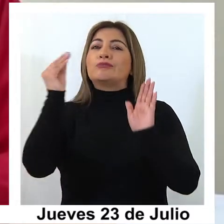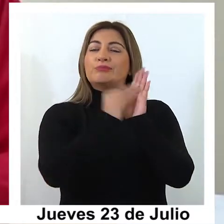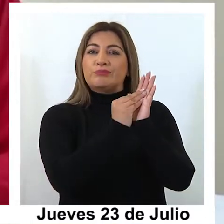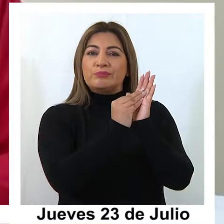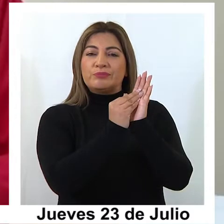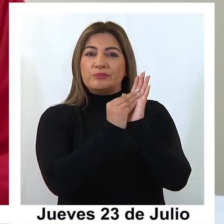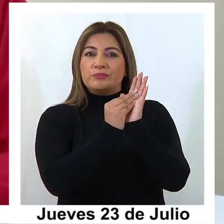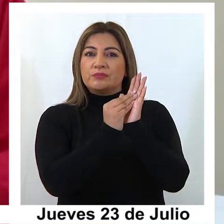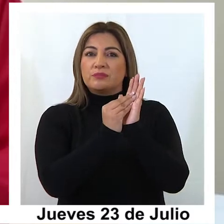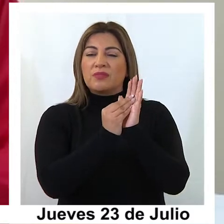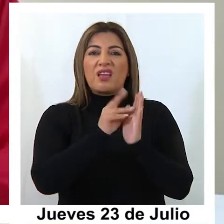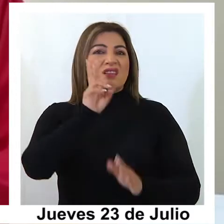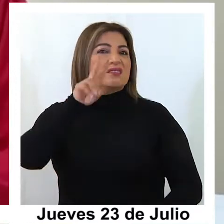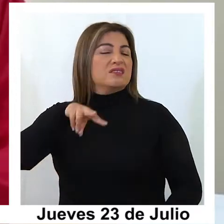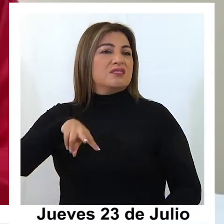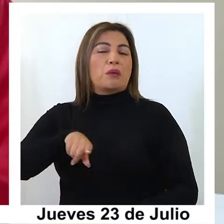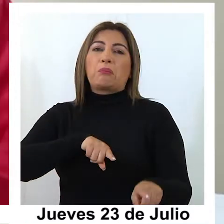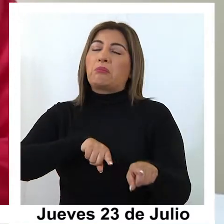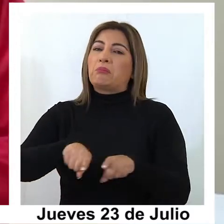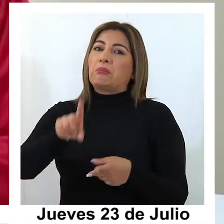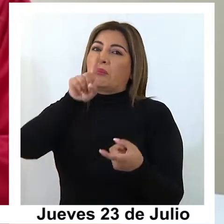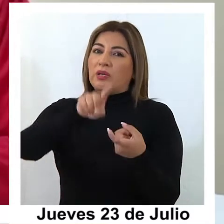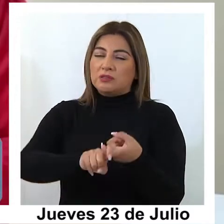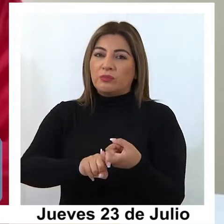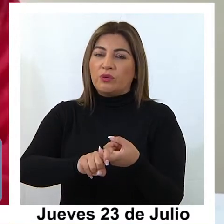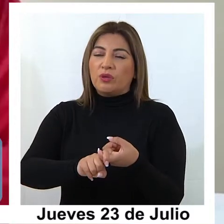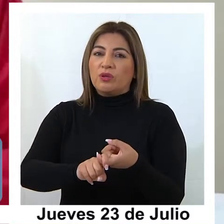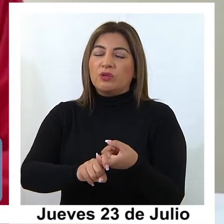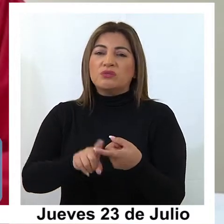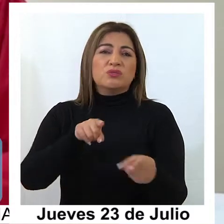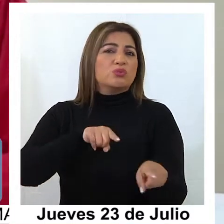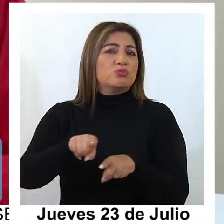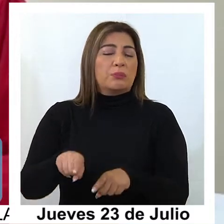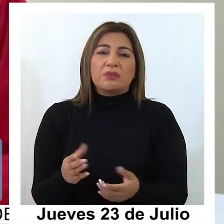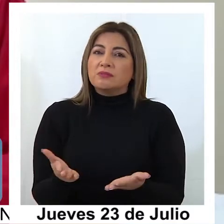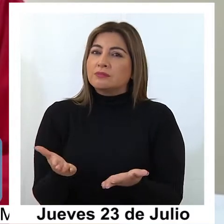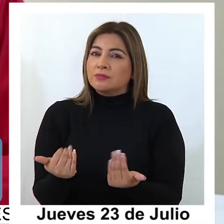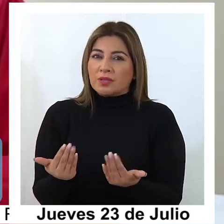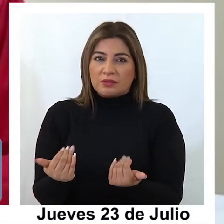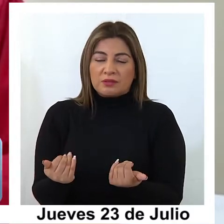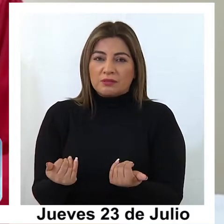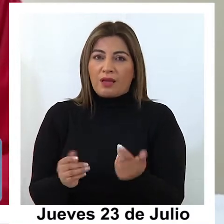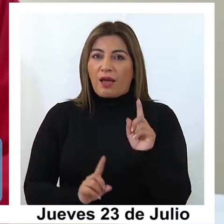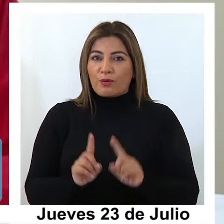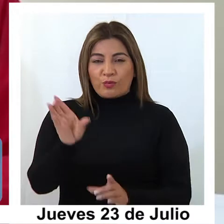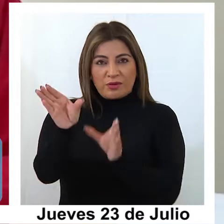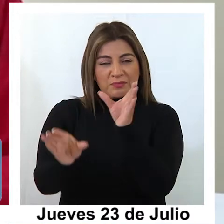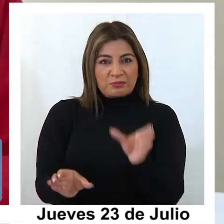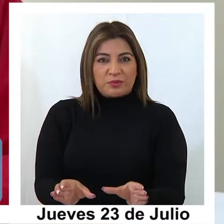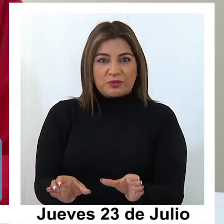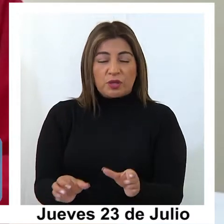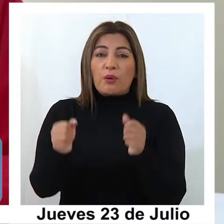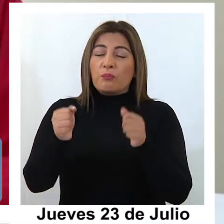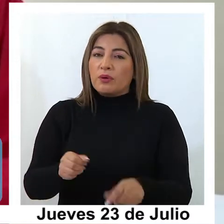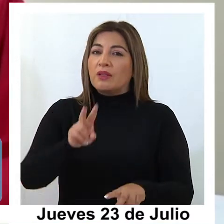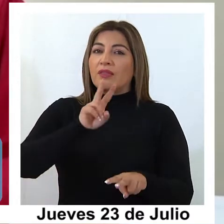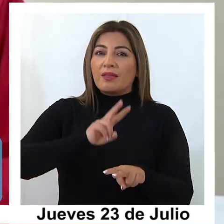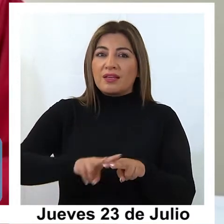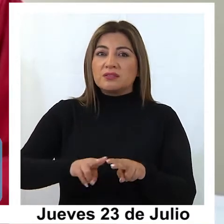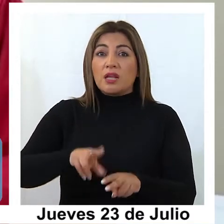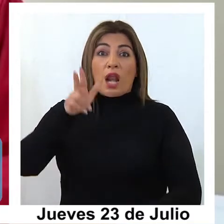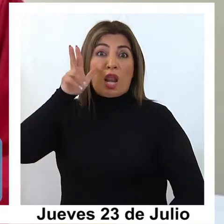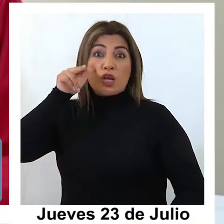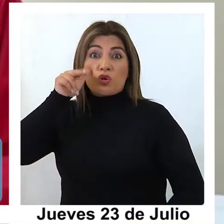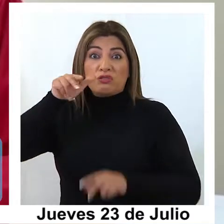certificado de no matrimonio, que es un trámite que es requerido a las personas y que se podía realizar también en las